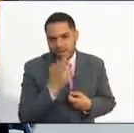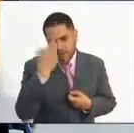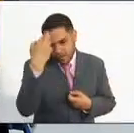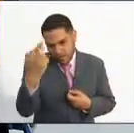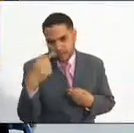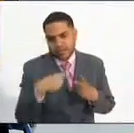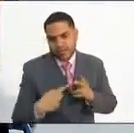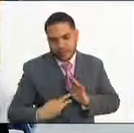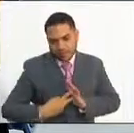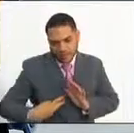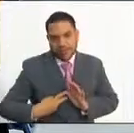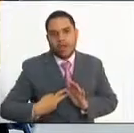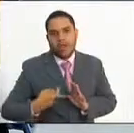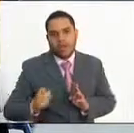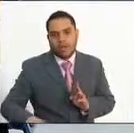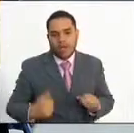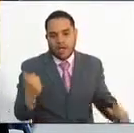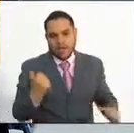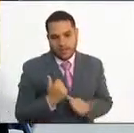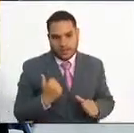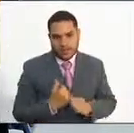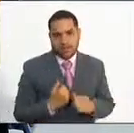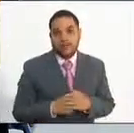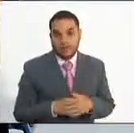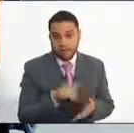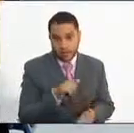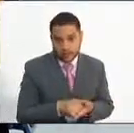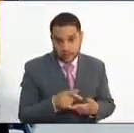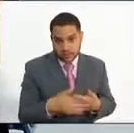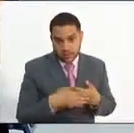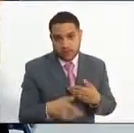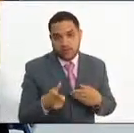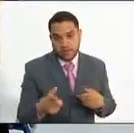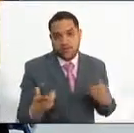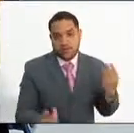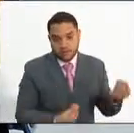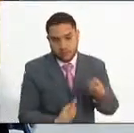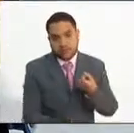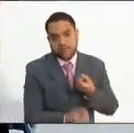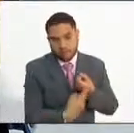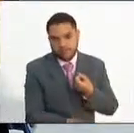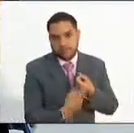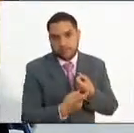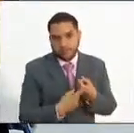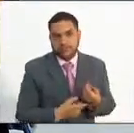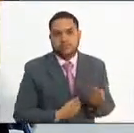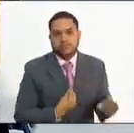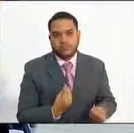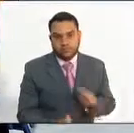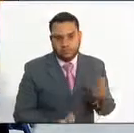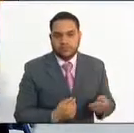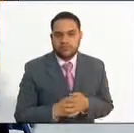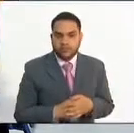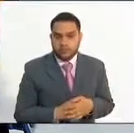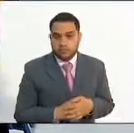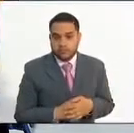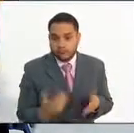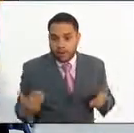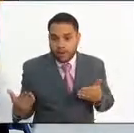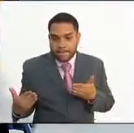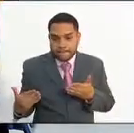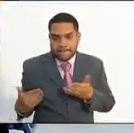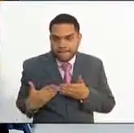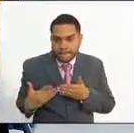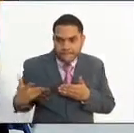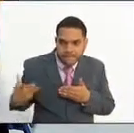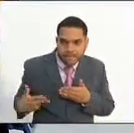técnico y asistencial. Y desde ese entonces la convocatoria ha estado suspendida porque la agencia ha solicitado